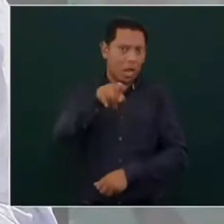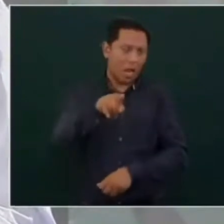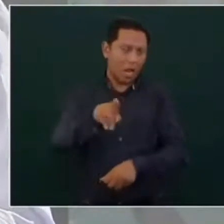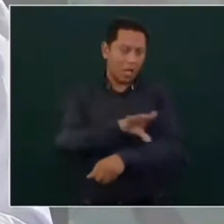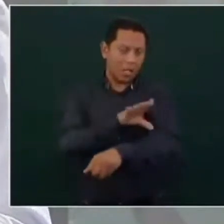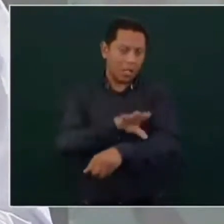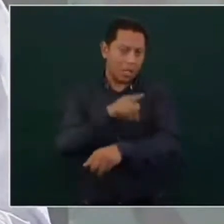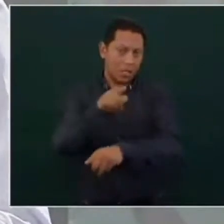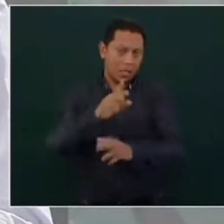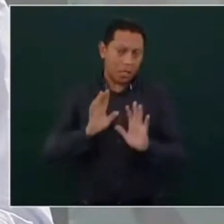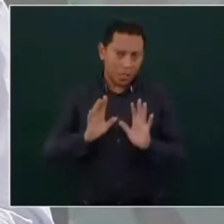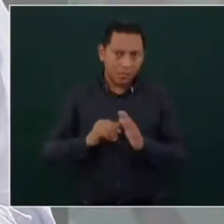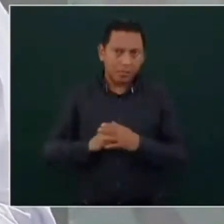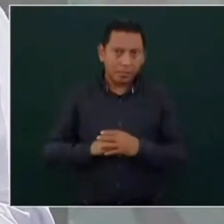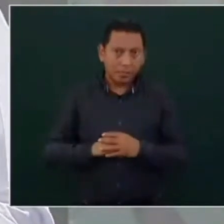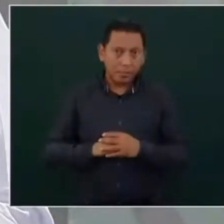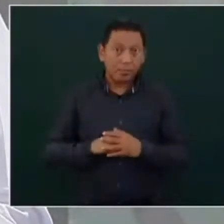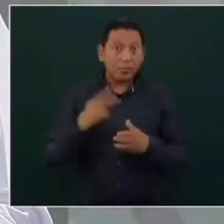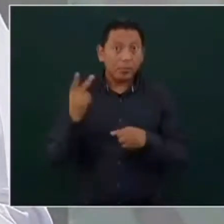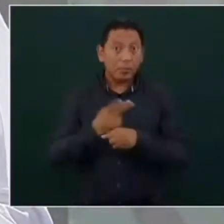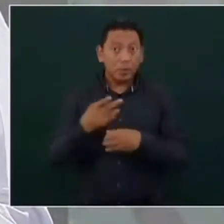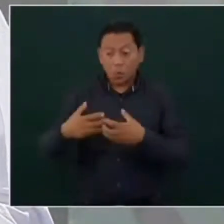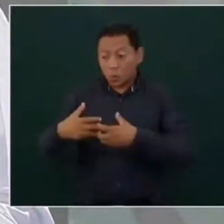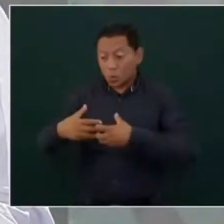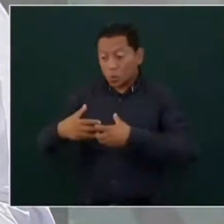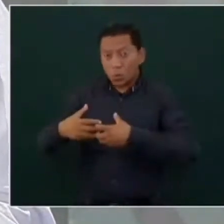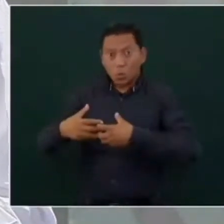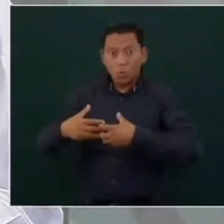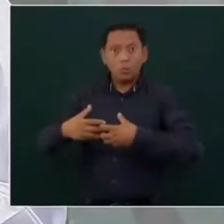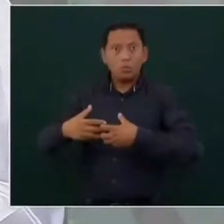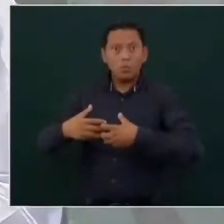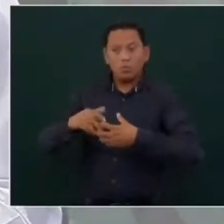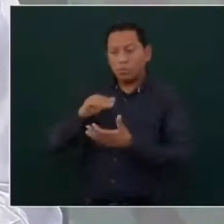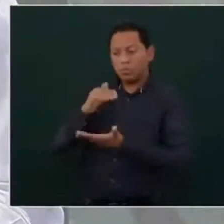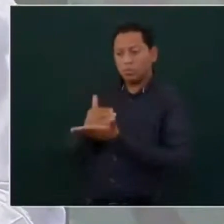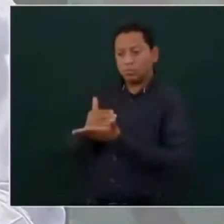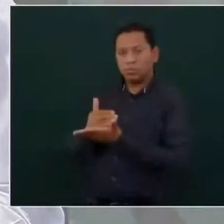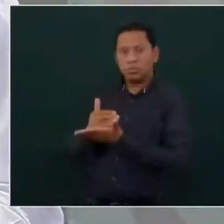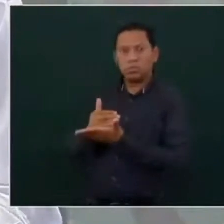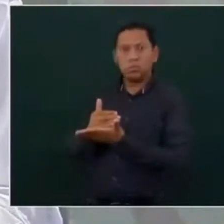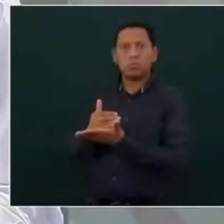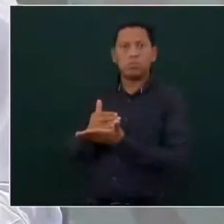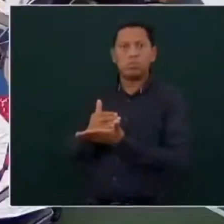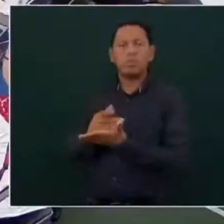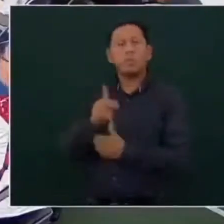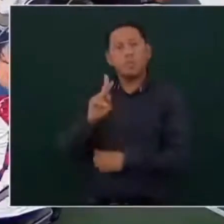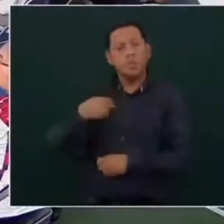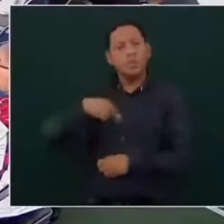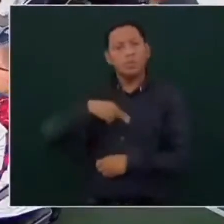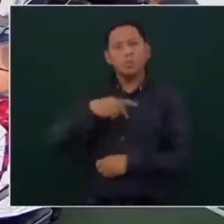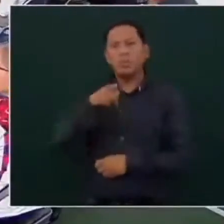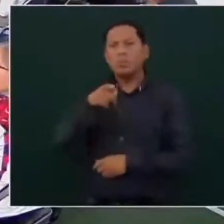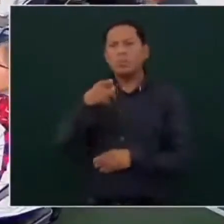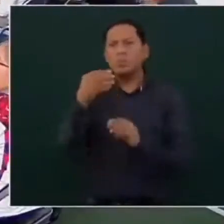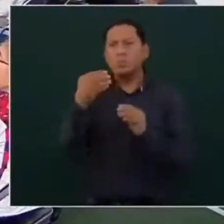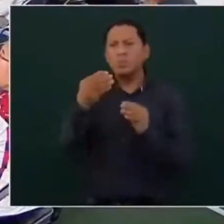y se paró. Pero seguimos luchando en eso.